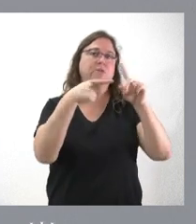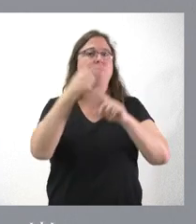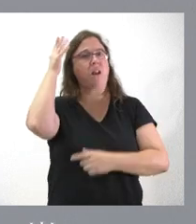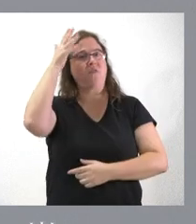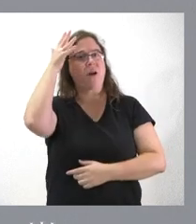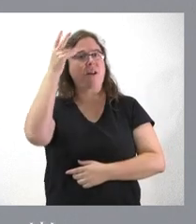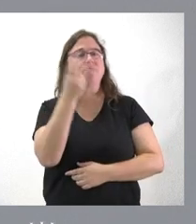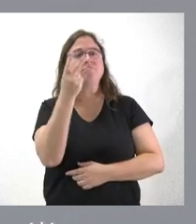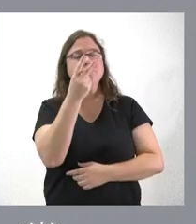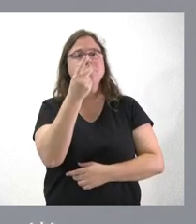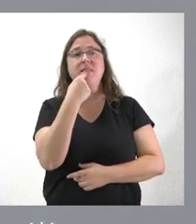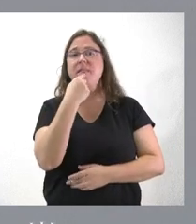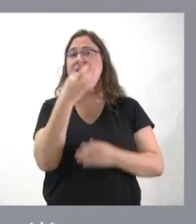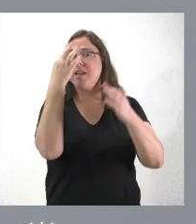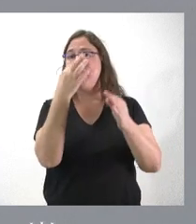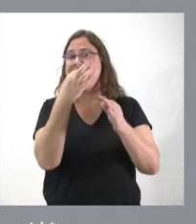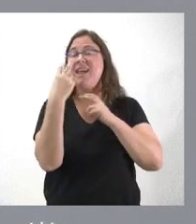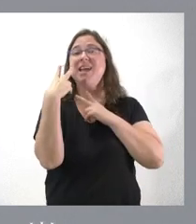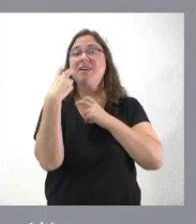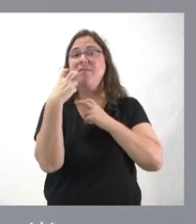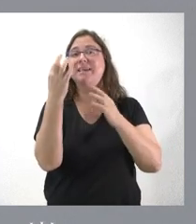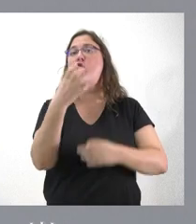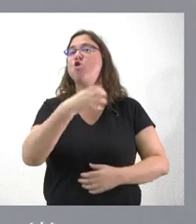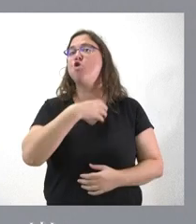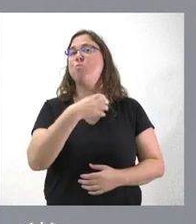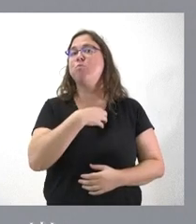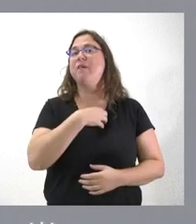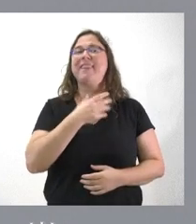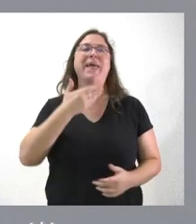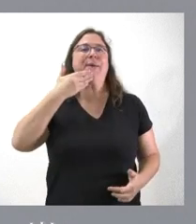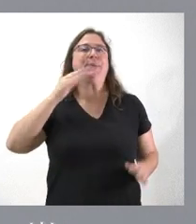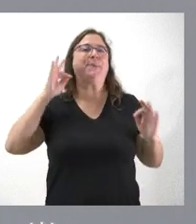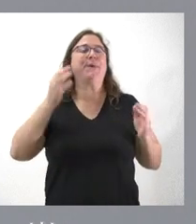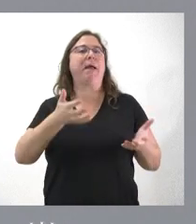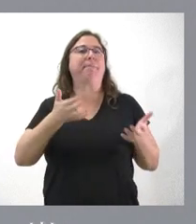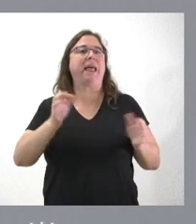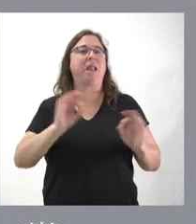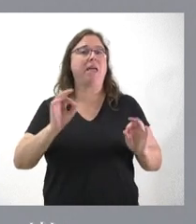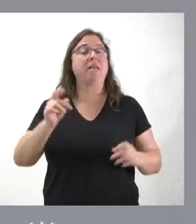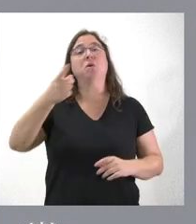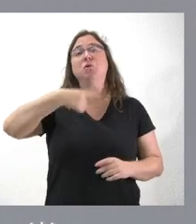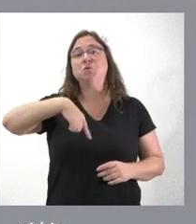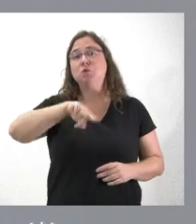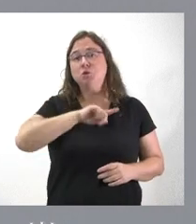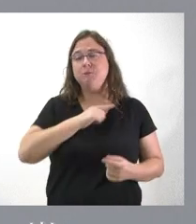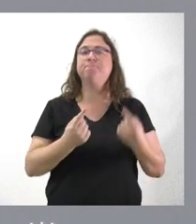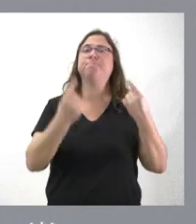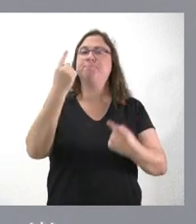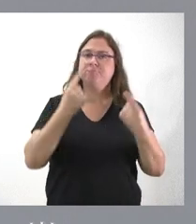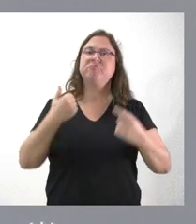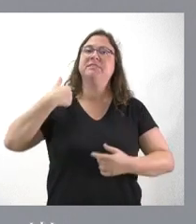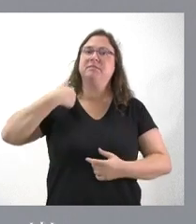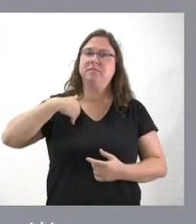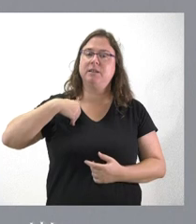Navarra, siempre dijo que ese régimen fiscal no podía generar privilegios ni ventajas. Y nosotros, por eso, en alguna ocasión fuimos